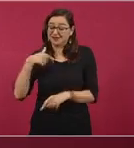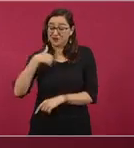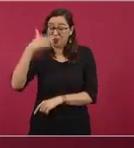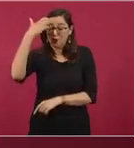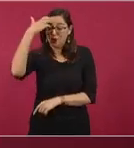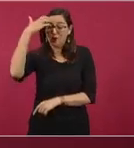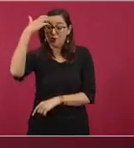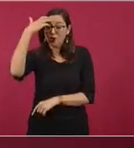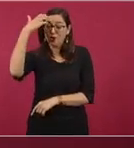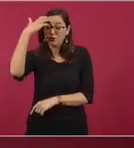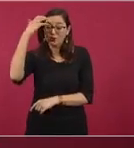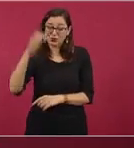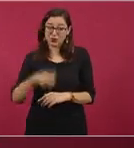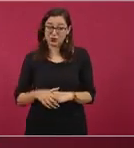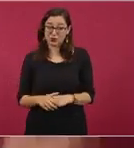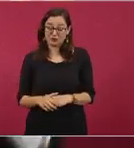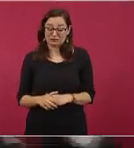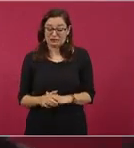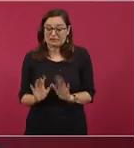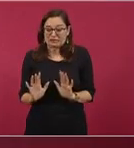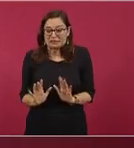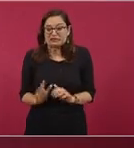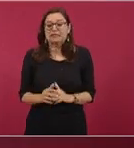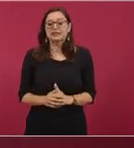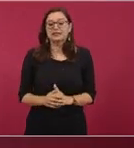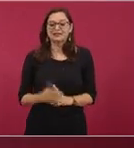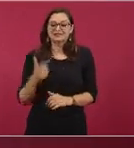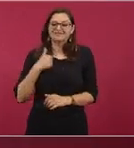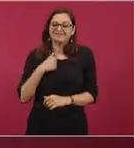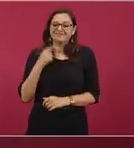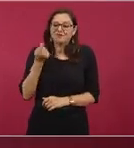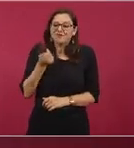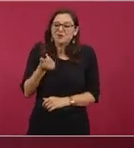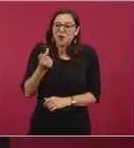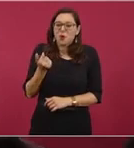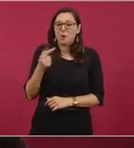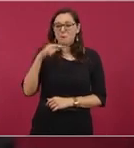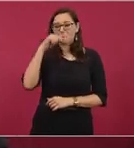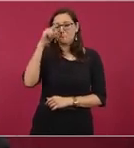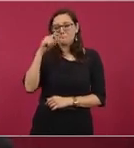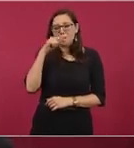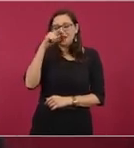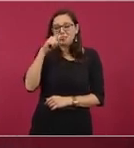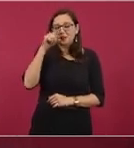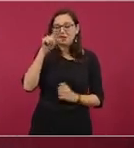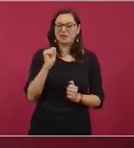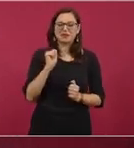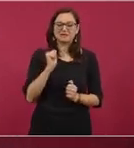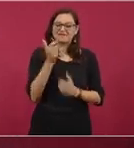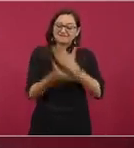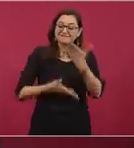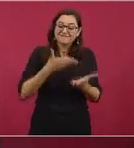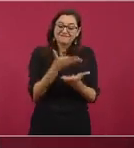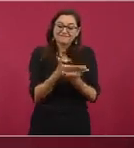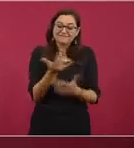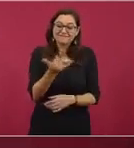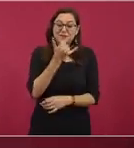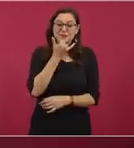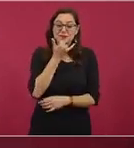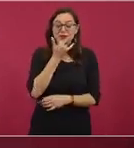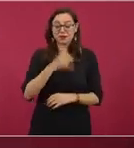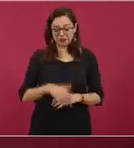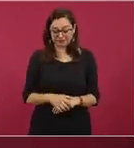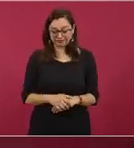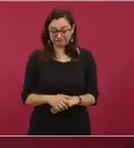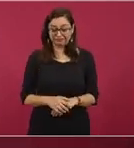Voy a presumir, porque me da la oportunidad de hacerlo, ofrezco disculpas, pero no creo